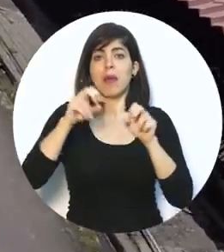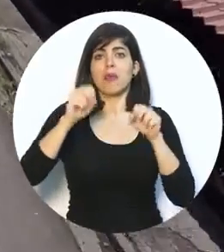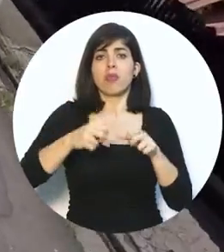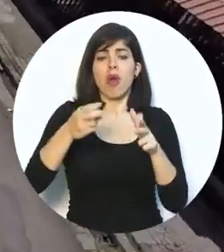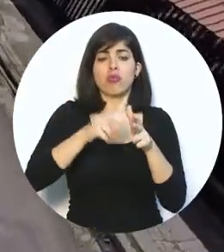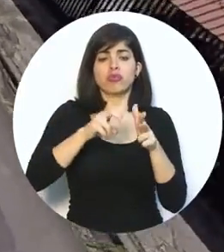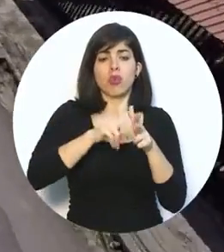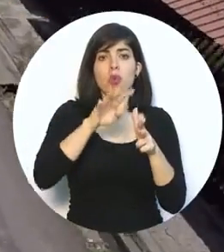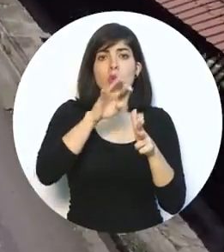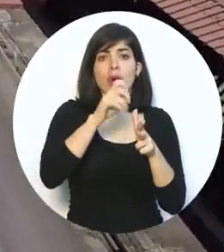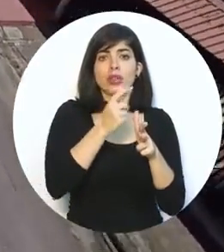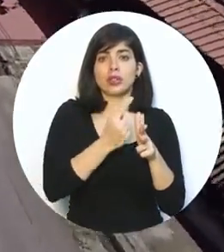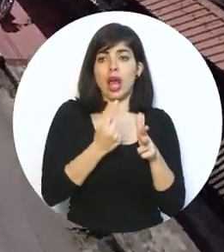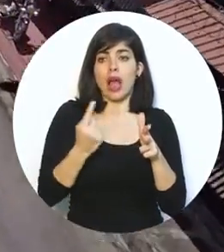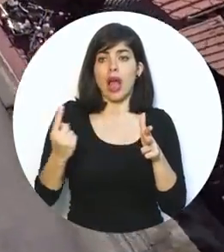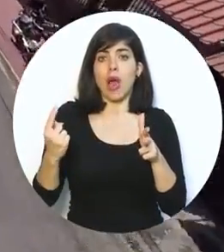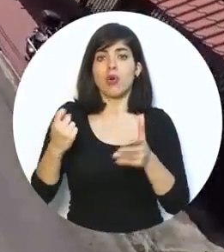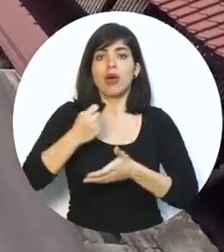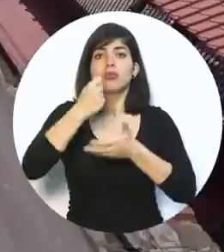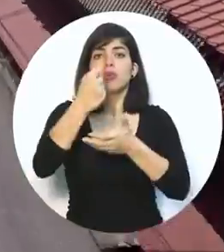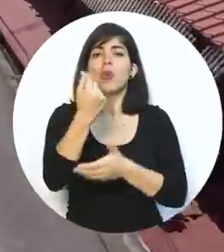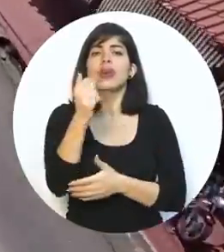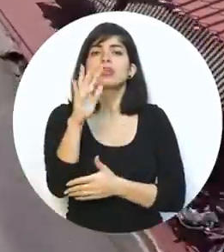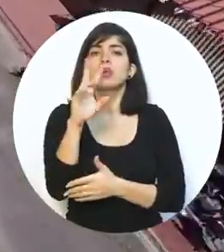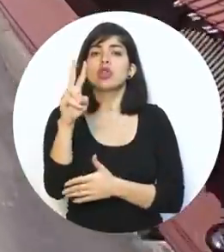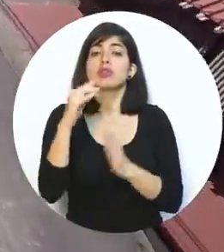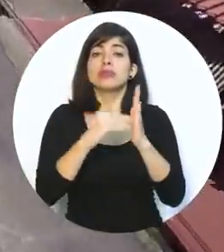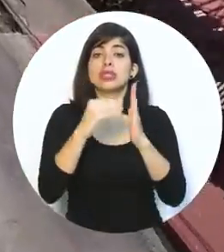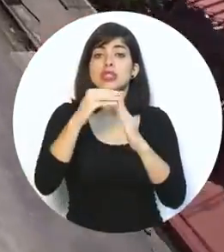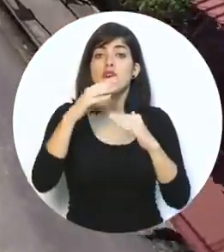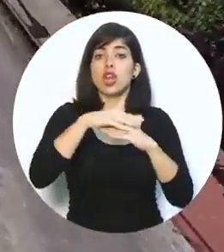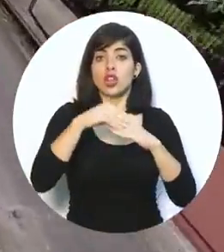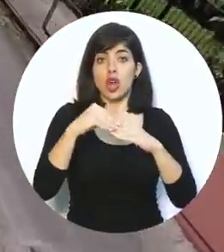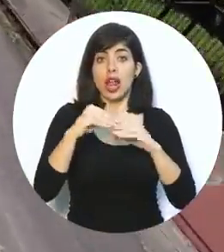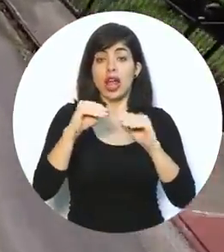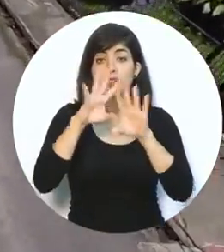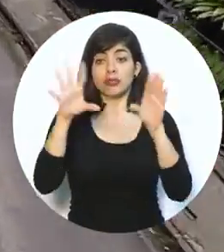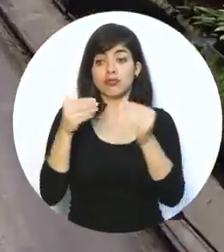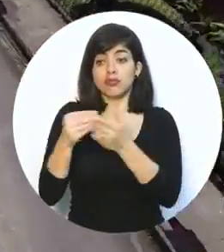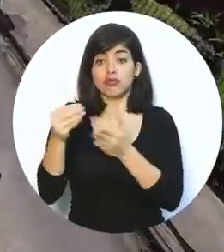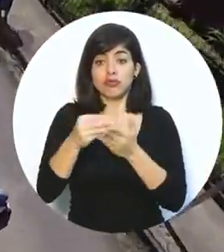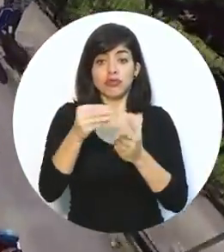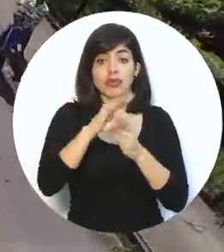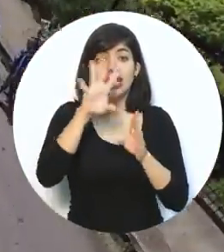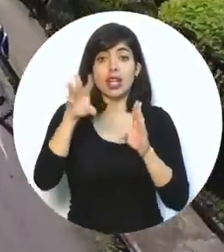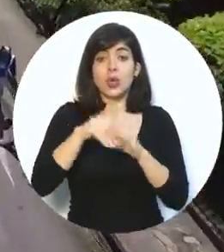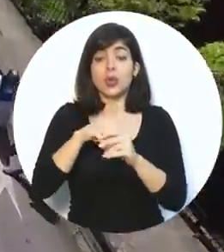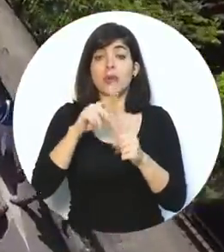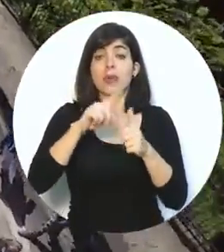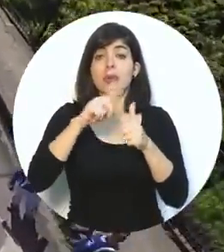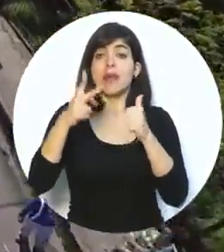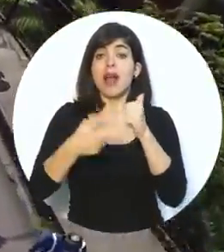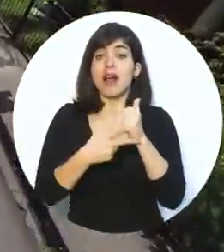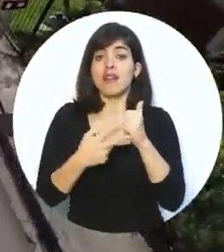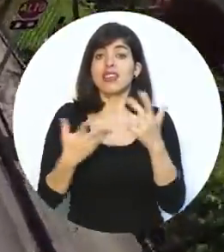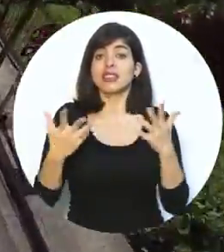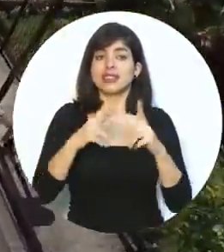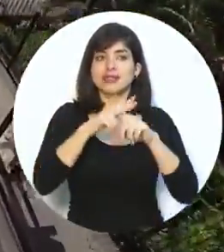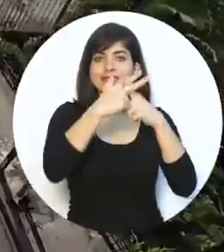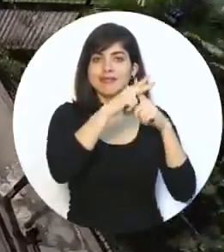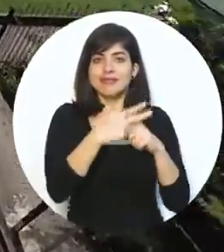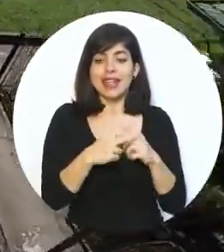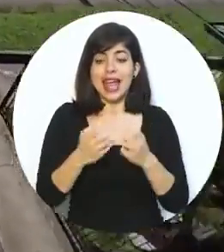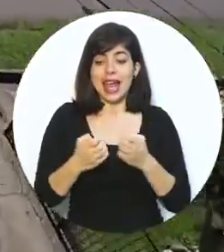con capacidad para 400 personas cada una y una inversión de 52 millones de dólares. Estas adquisiciones incluyen, por primera vez,